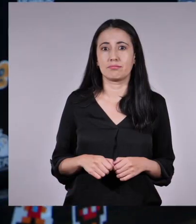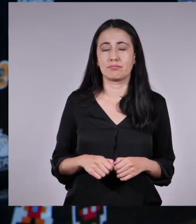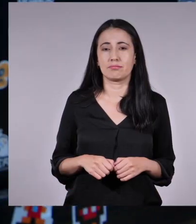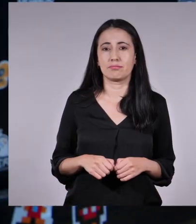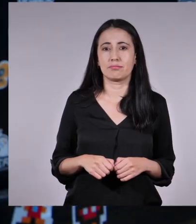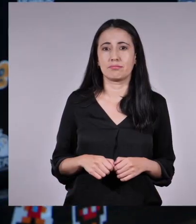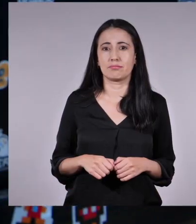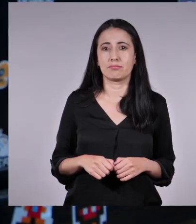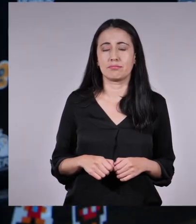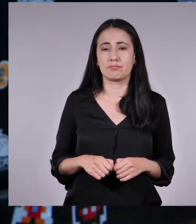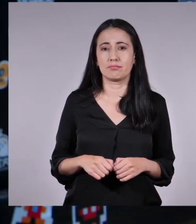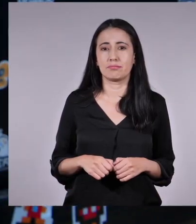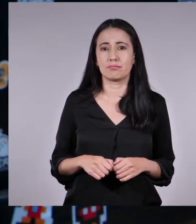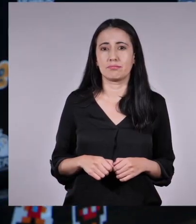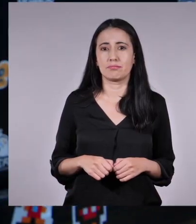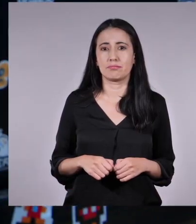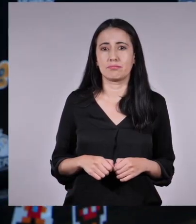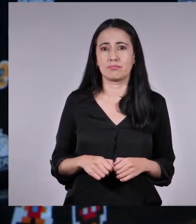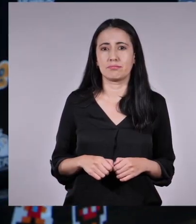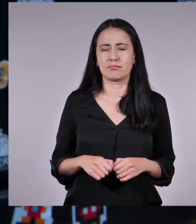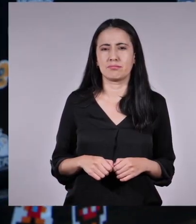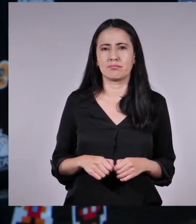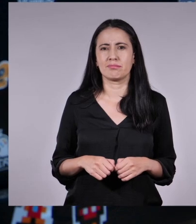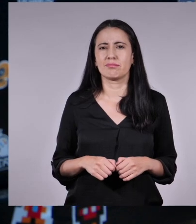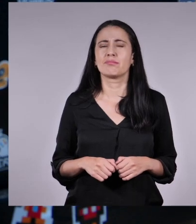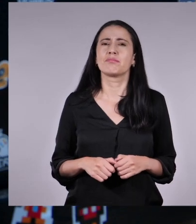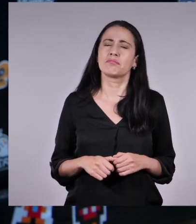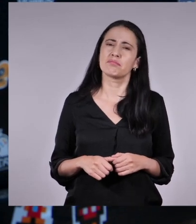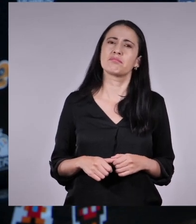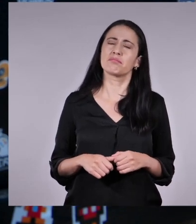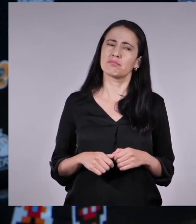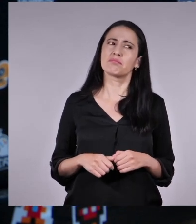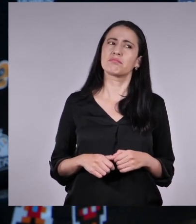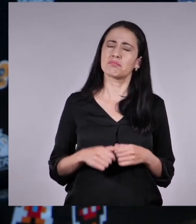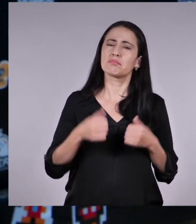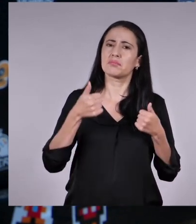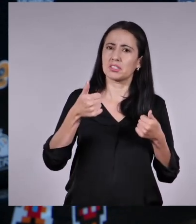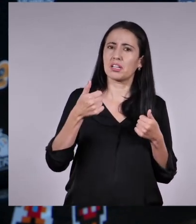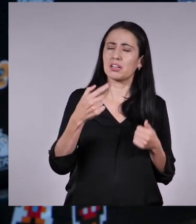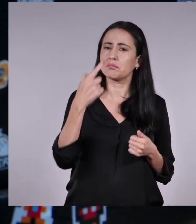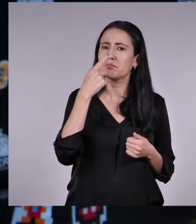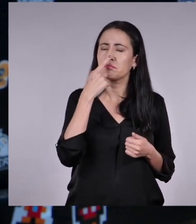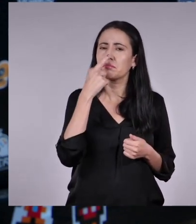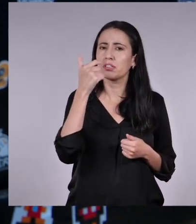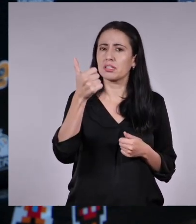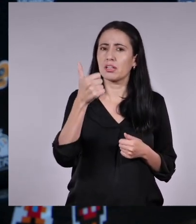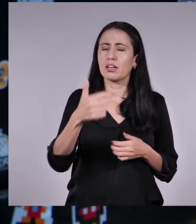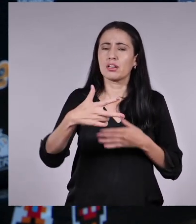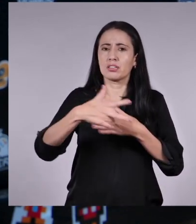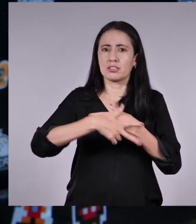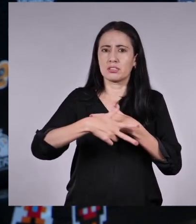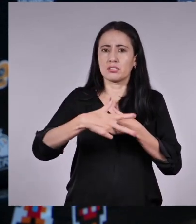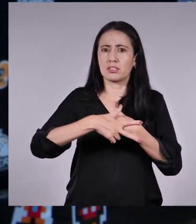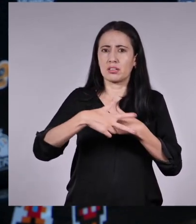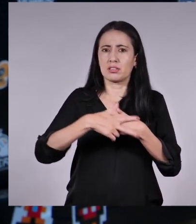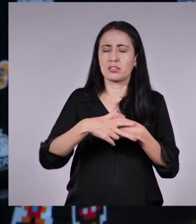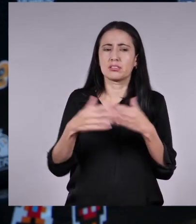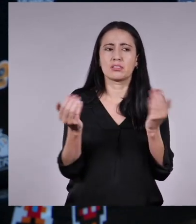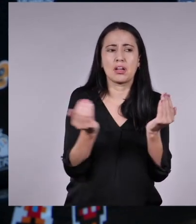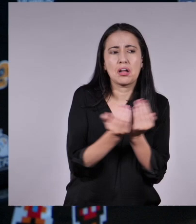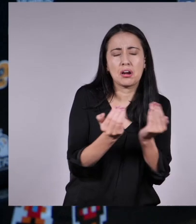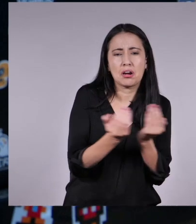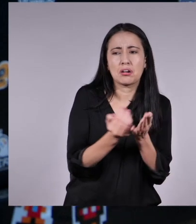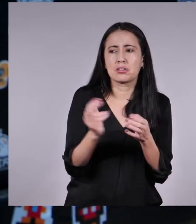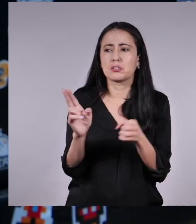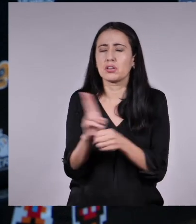Nos tenían a todos engañados. Mmm, estaba interesante. Tienen un montón de videos sobre reciclaje